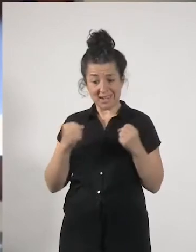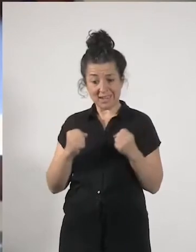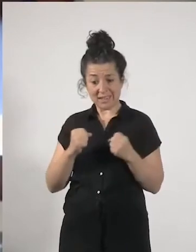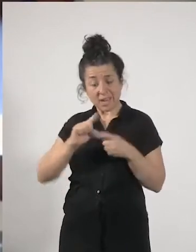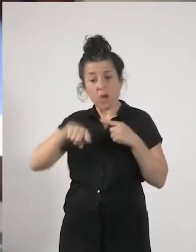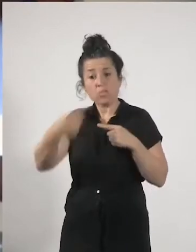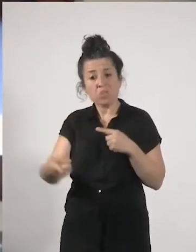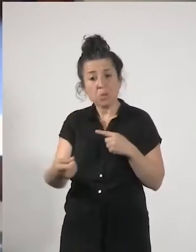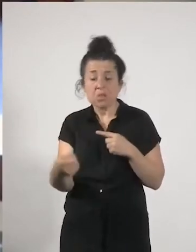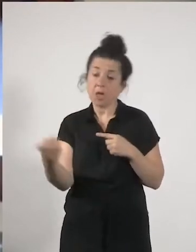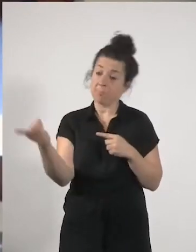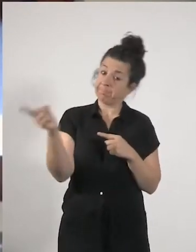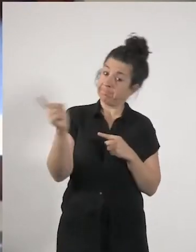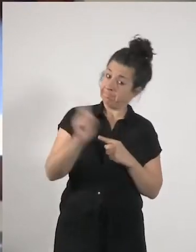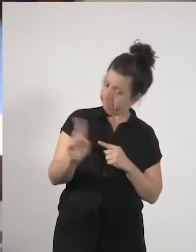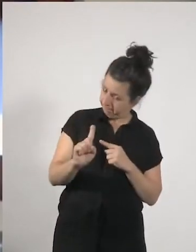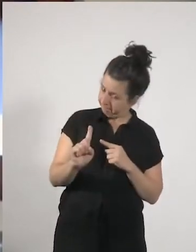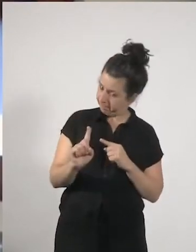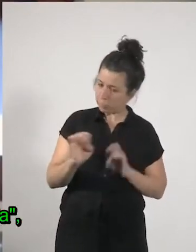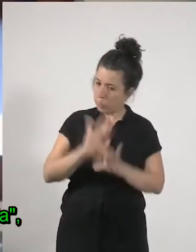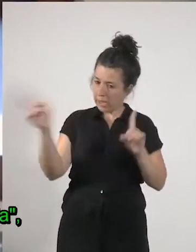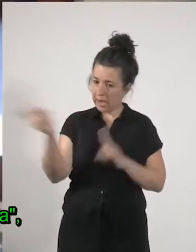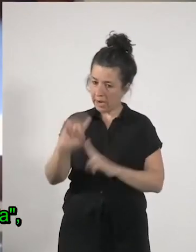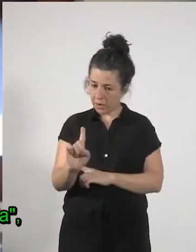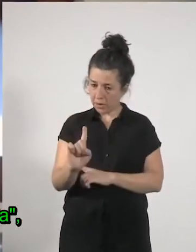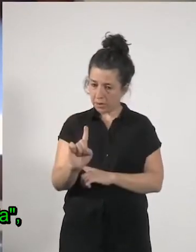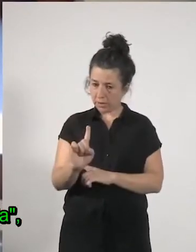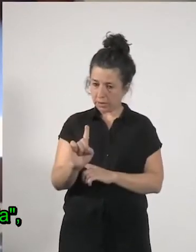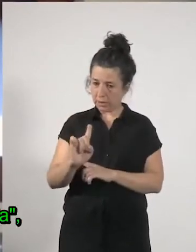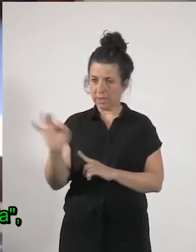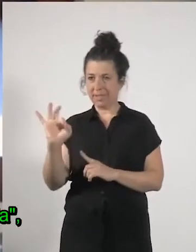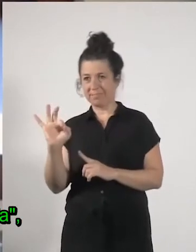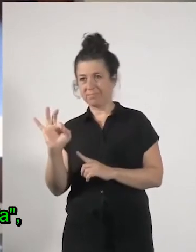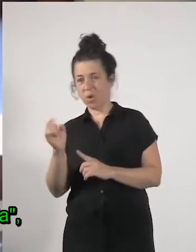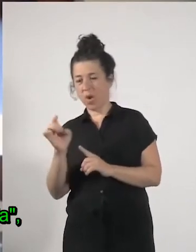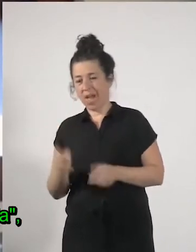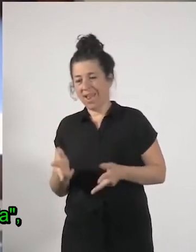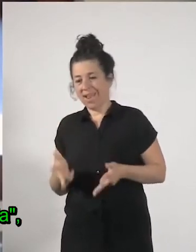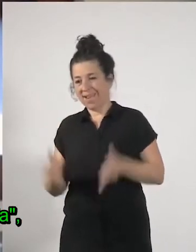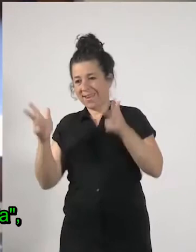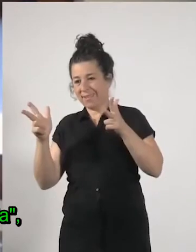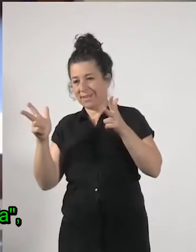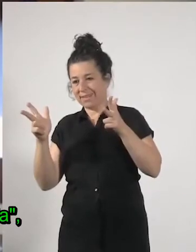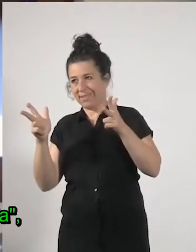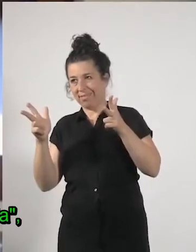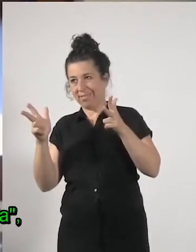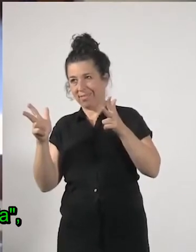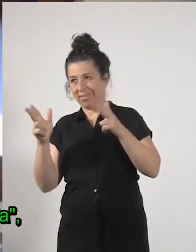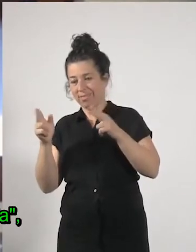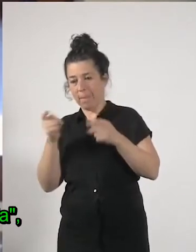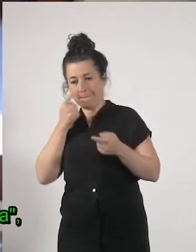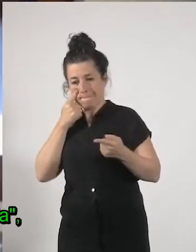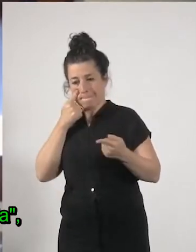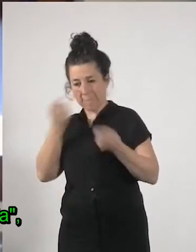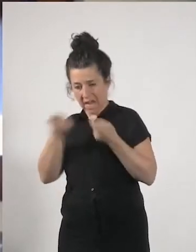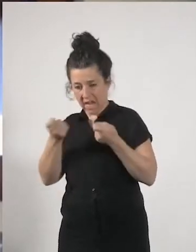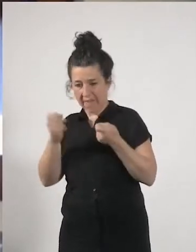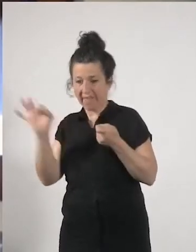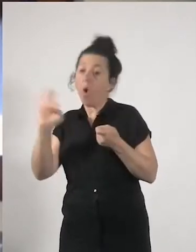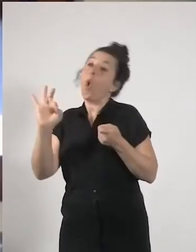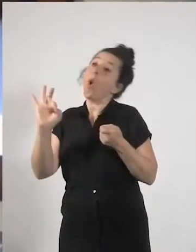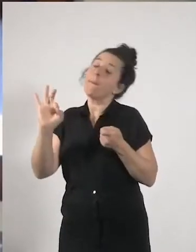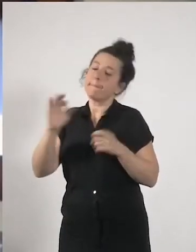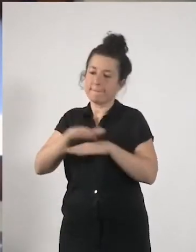tengamos que pasar a esa libertad vigilada bueno perdón normalidad vigilada que ha dicho Pedro Sánchez